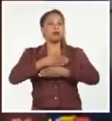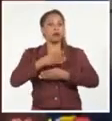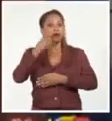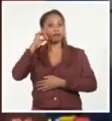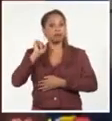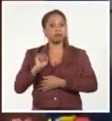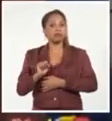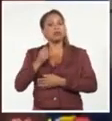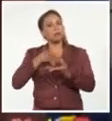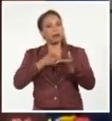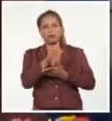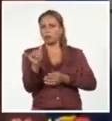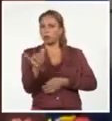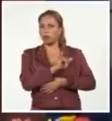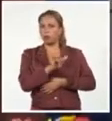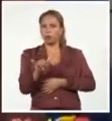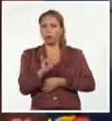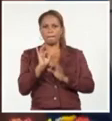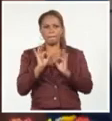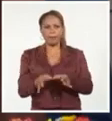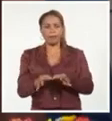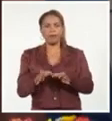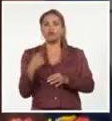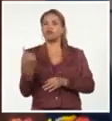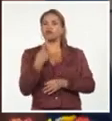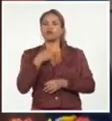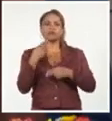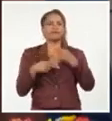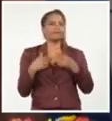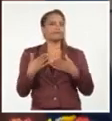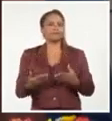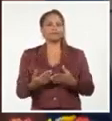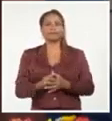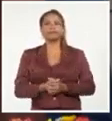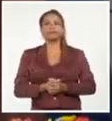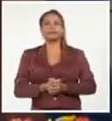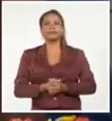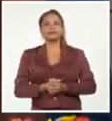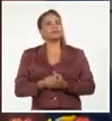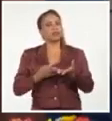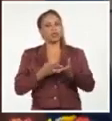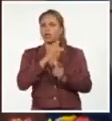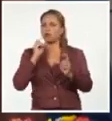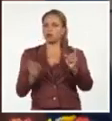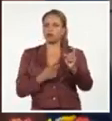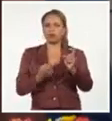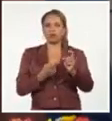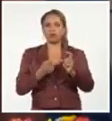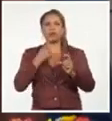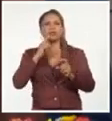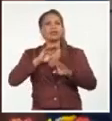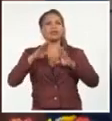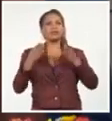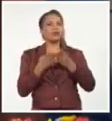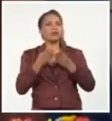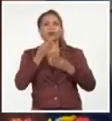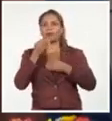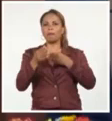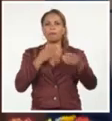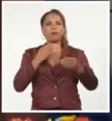y continuará existiendo. Nos corresponde desnudiarlo, pero más que todo, saltar por encima de él,